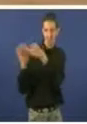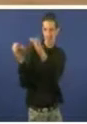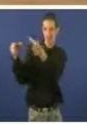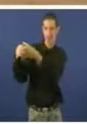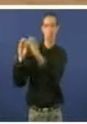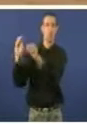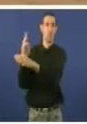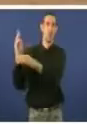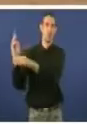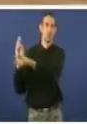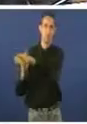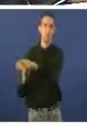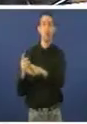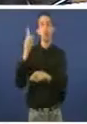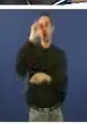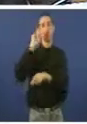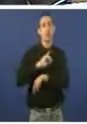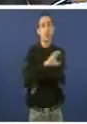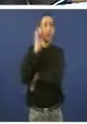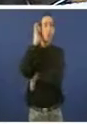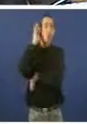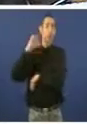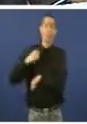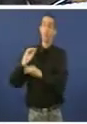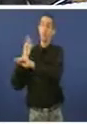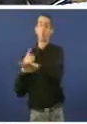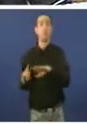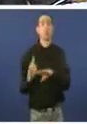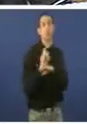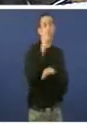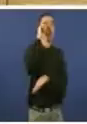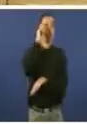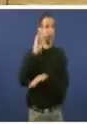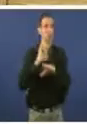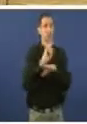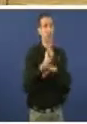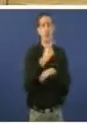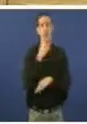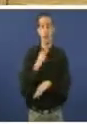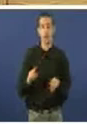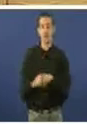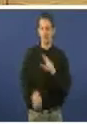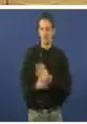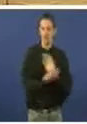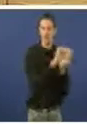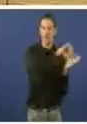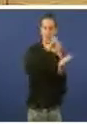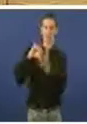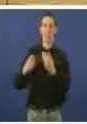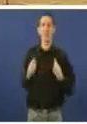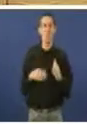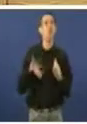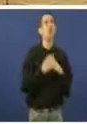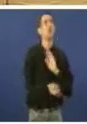non sei se a Conselleira de Sanidade tamén o engana vostedes. Onde se están construindo novos centros de saúde? En ningún sitio, señor